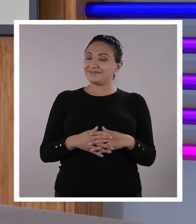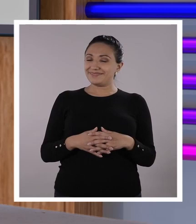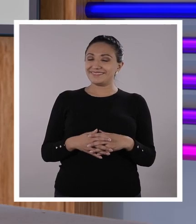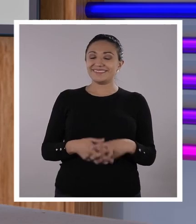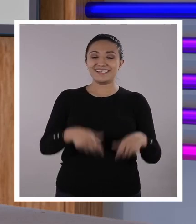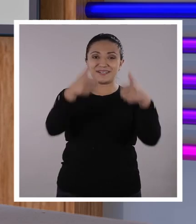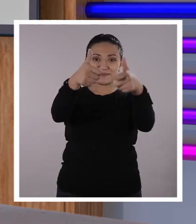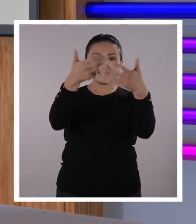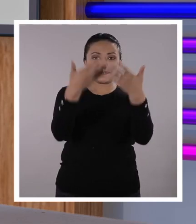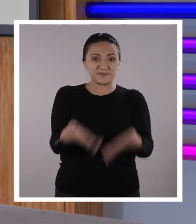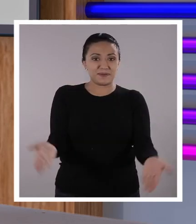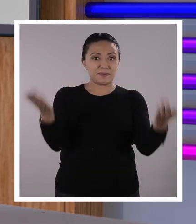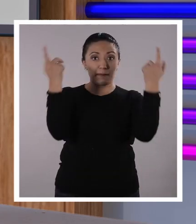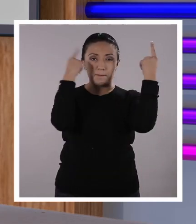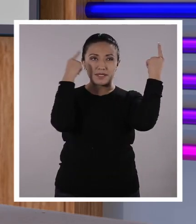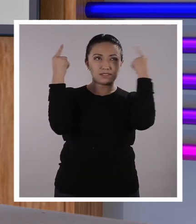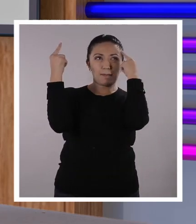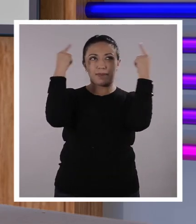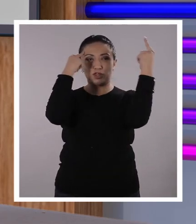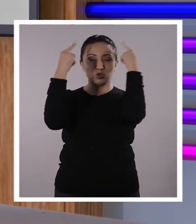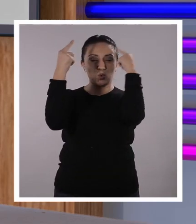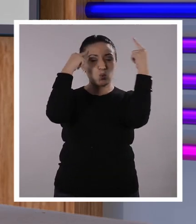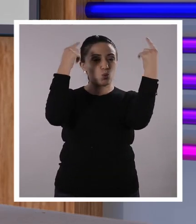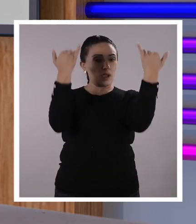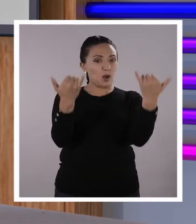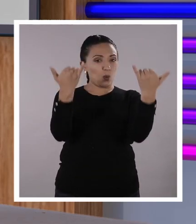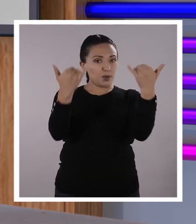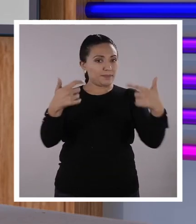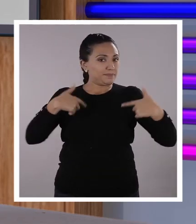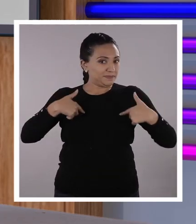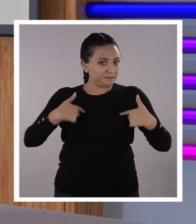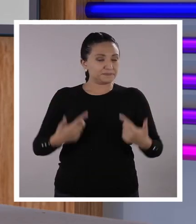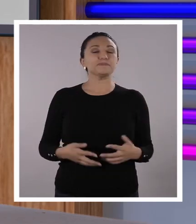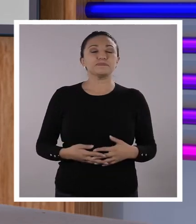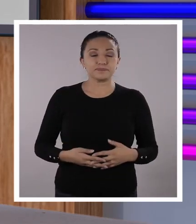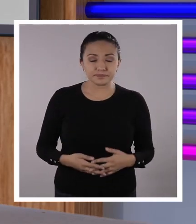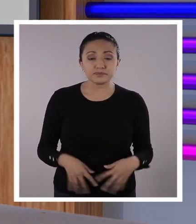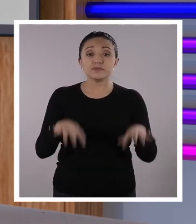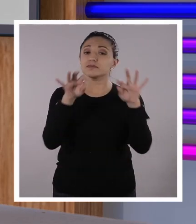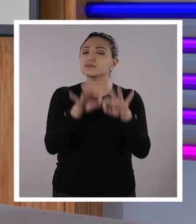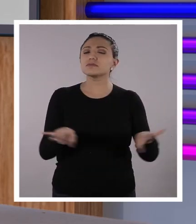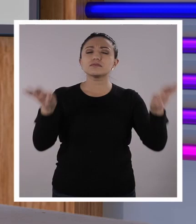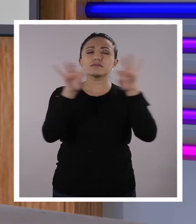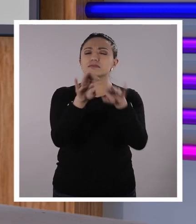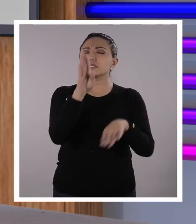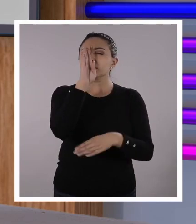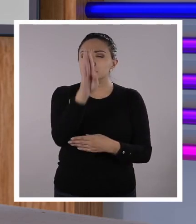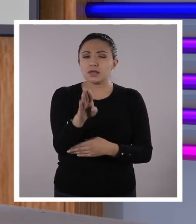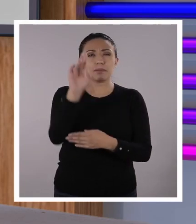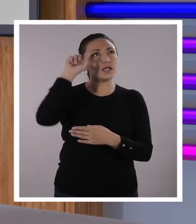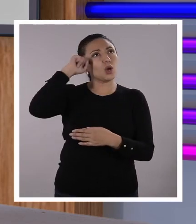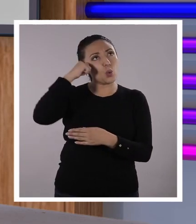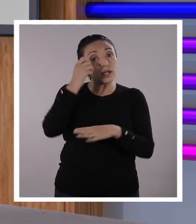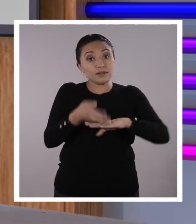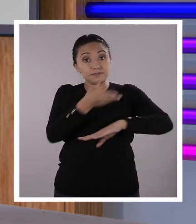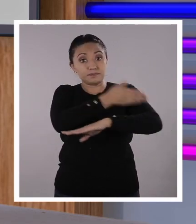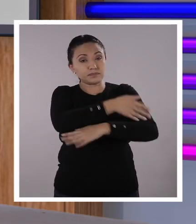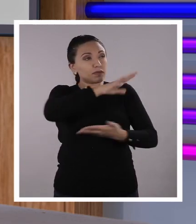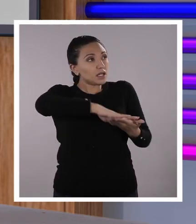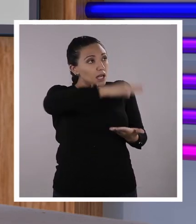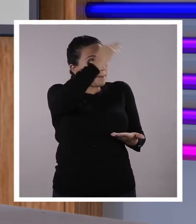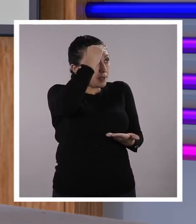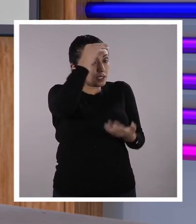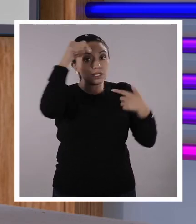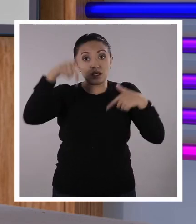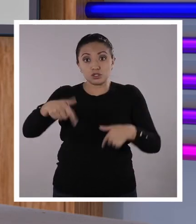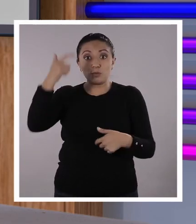Bienvenidos y bienvenidas a las rutinas de pensamiento con la profe Gaby. Es súper importante recordar que las rutinas